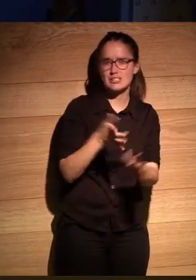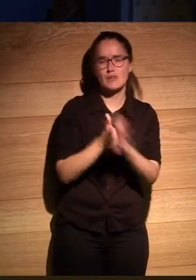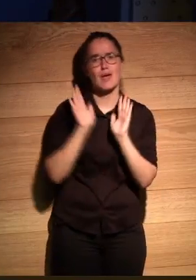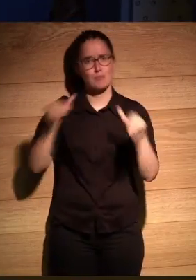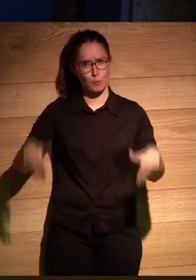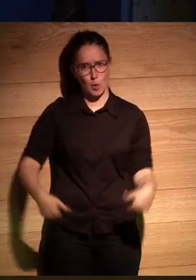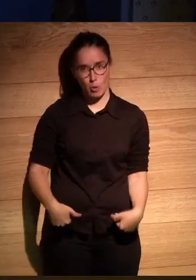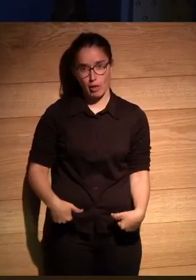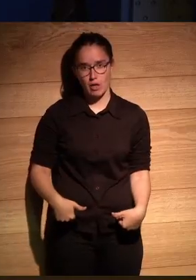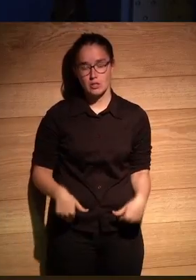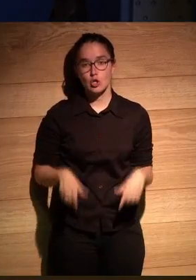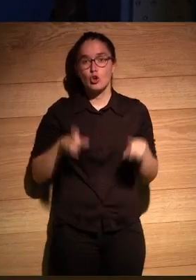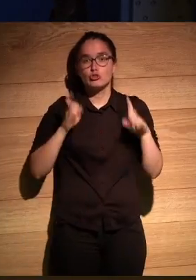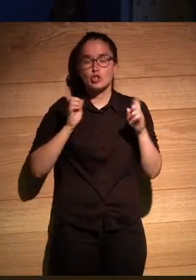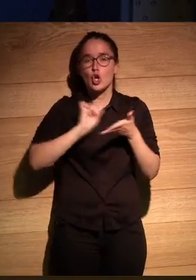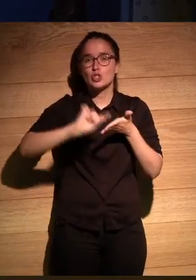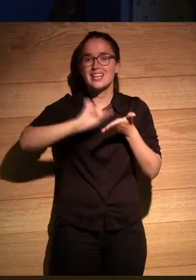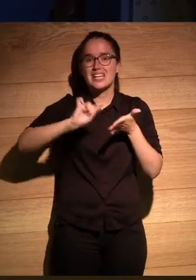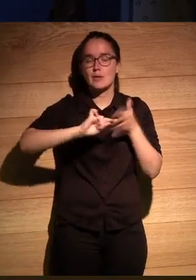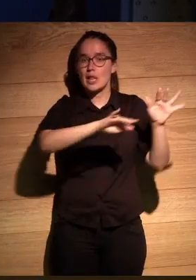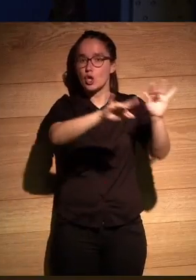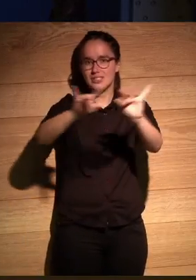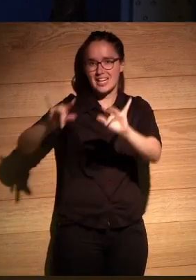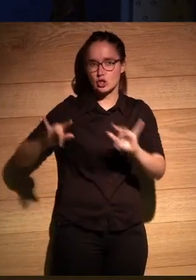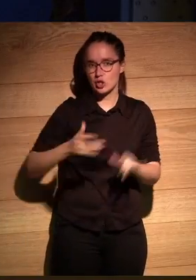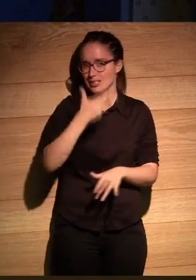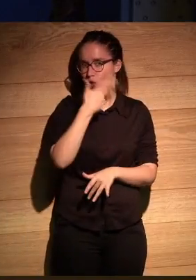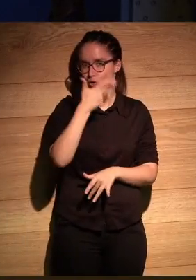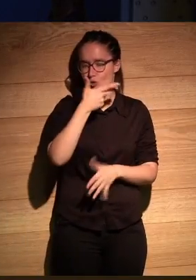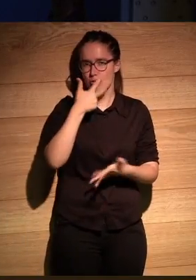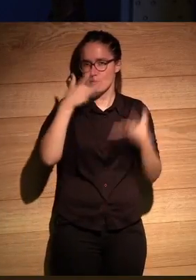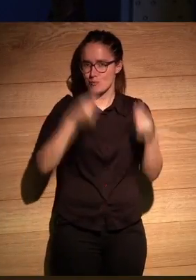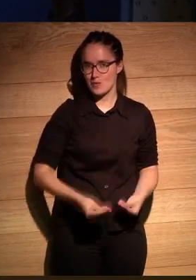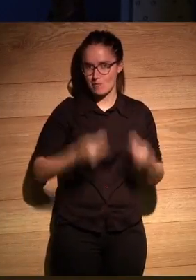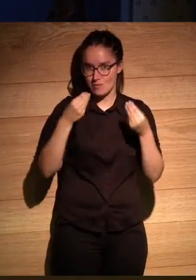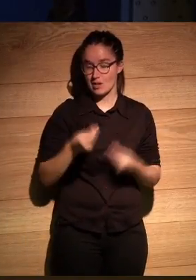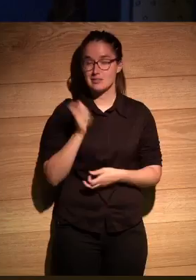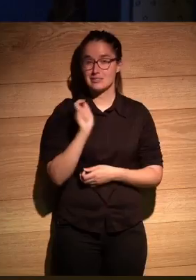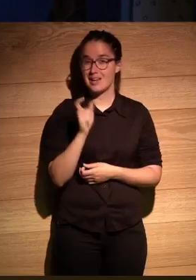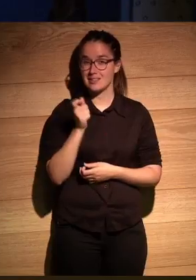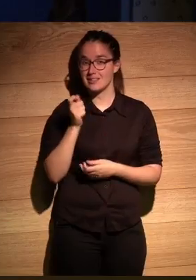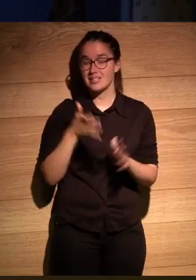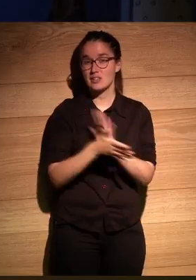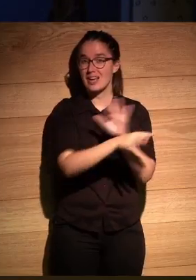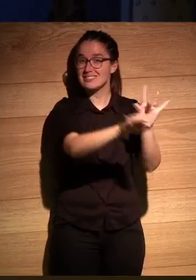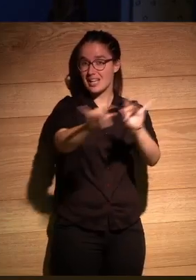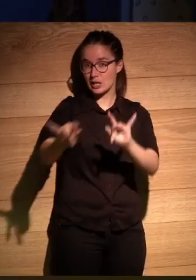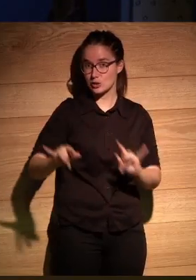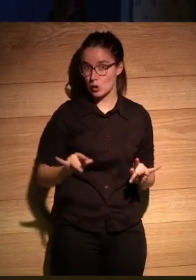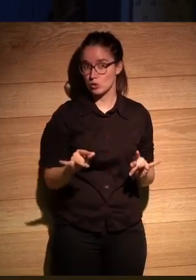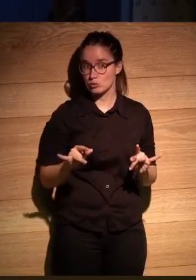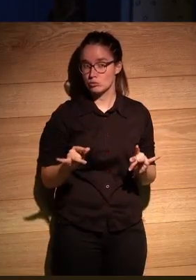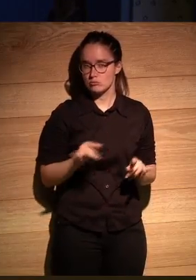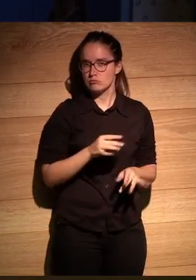y solo escribe de los territorios que conoce muy bien a menudo son territorios que ha